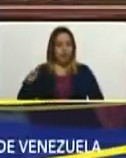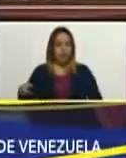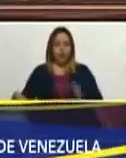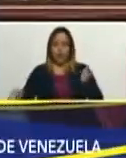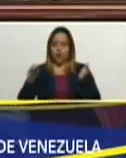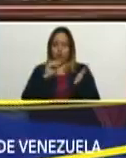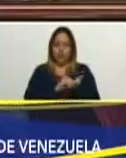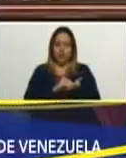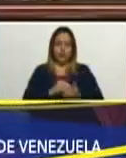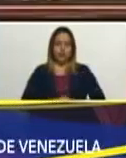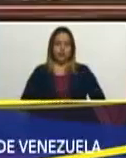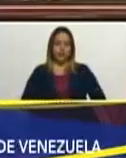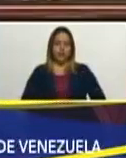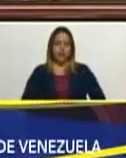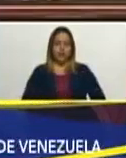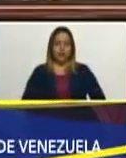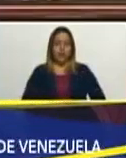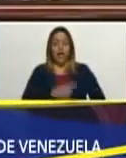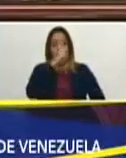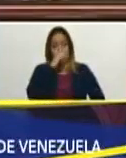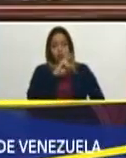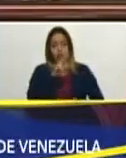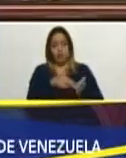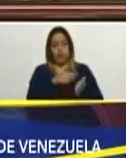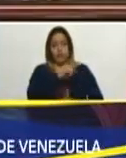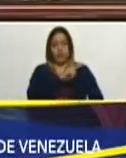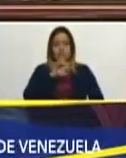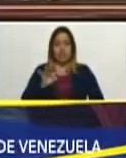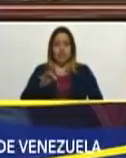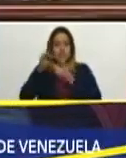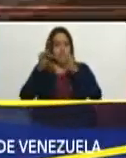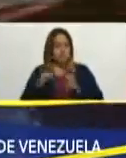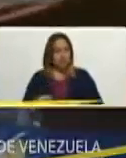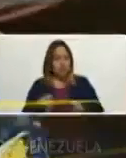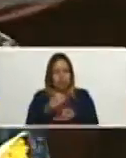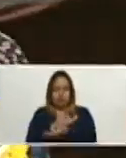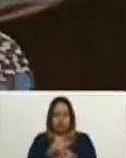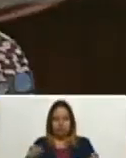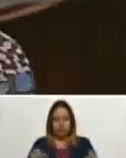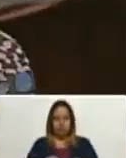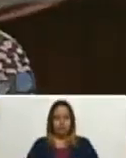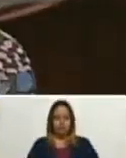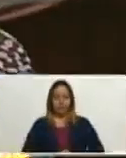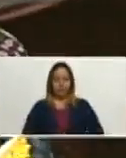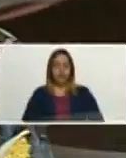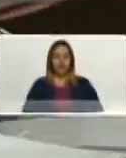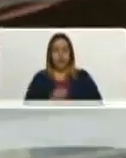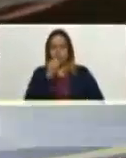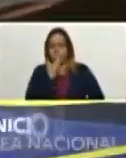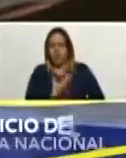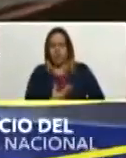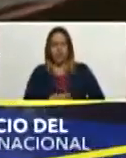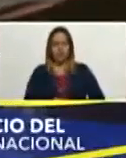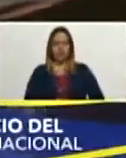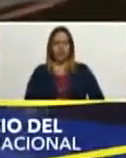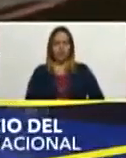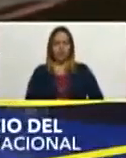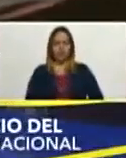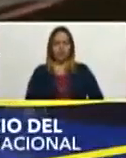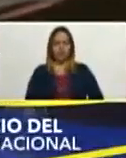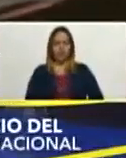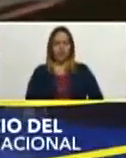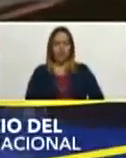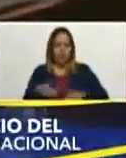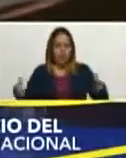de un año 2023 que va a ser un año espléndido, hermoso, de